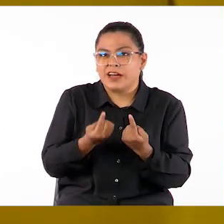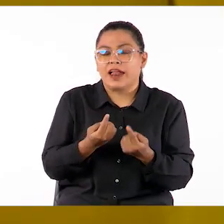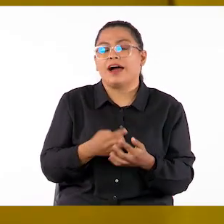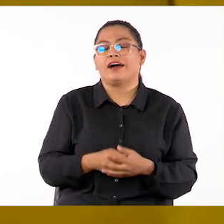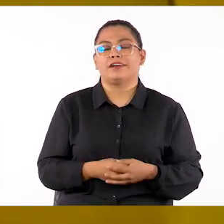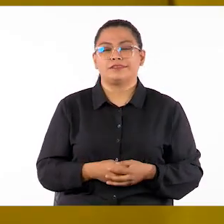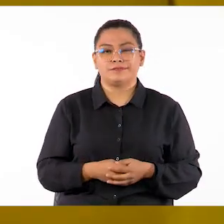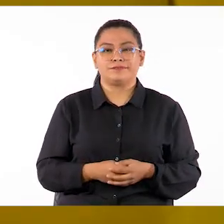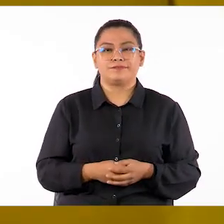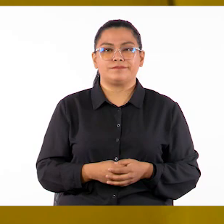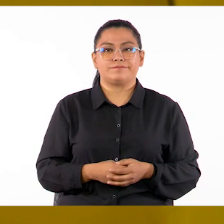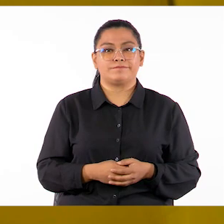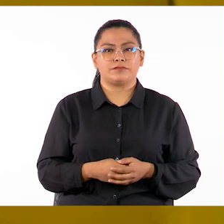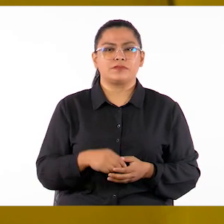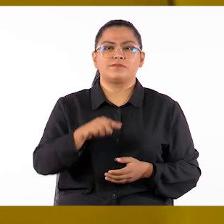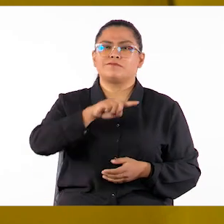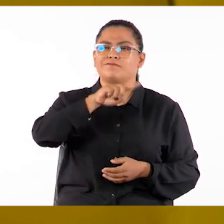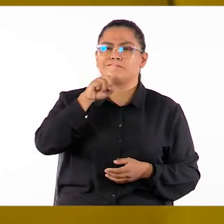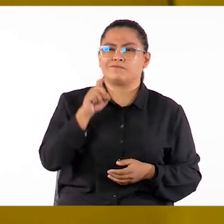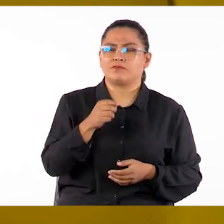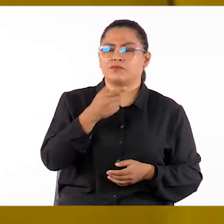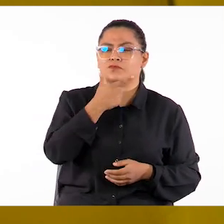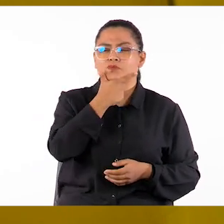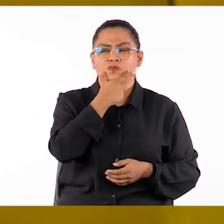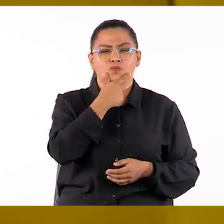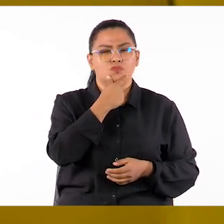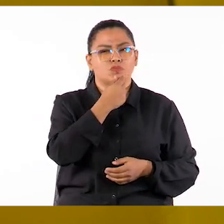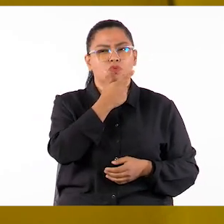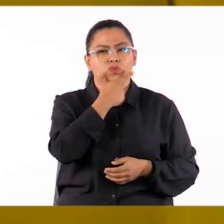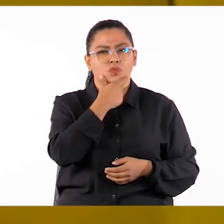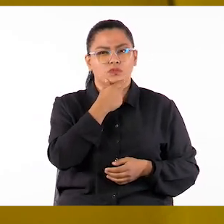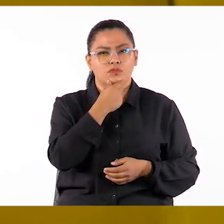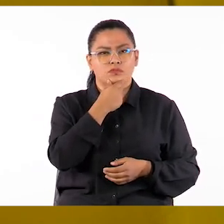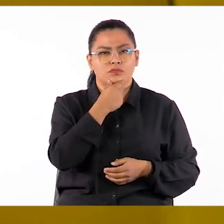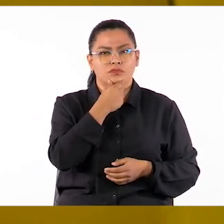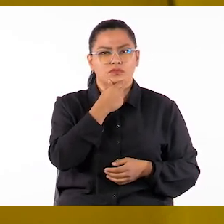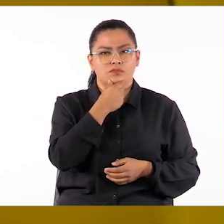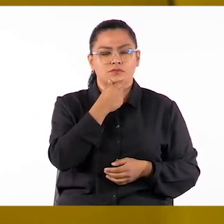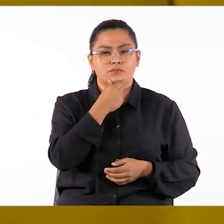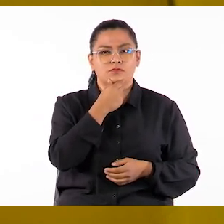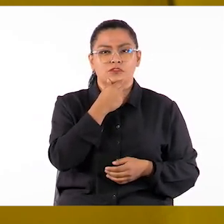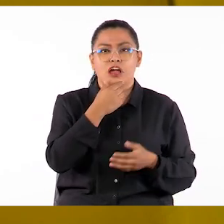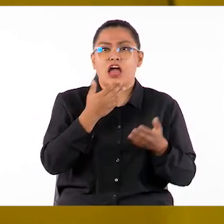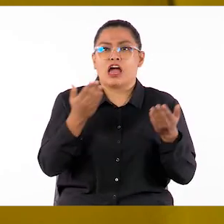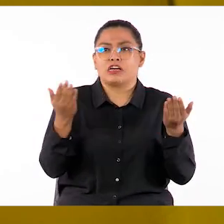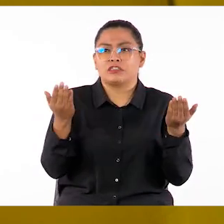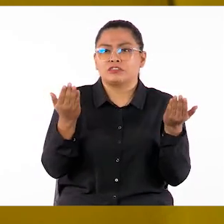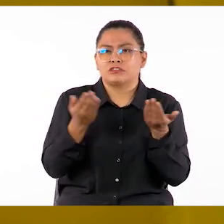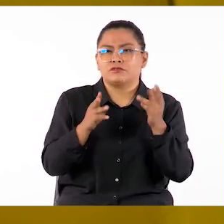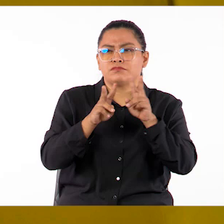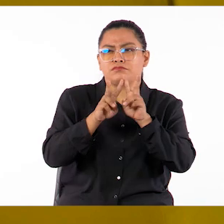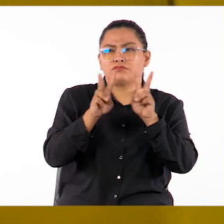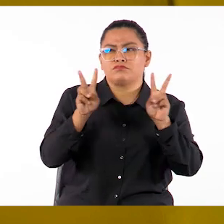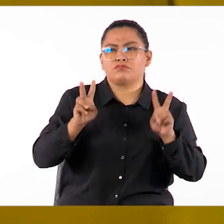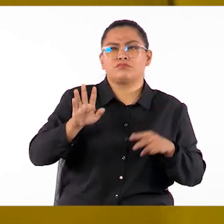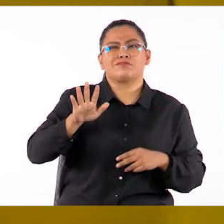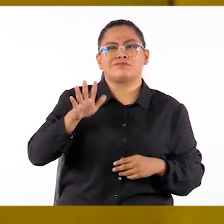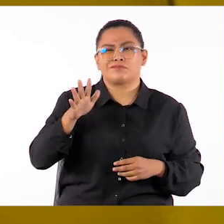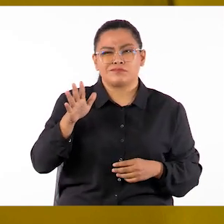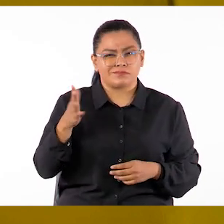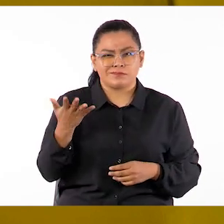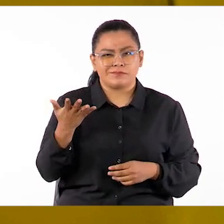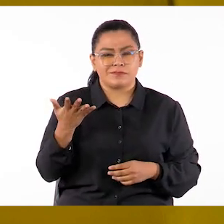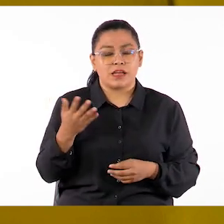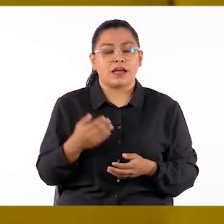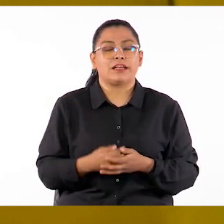Lo que nos lleva a preguntarnos, ¿qué vale la pena hacer en un campo virtual? Aquí lo